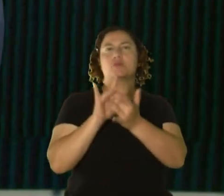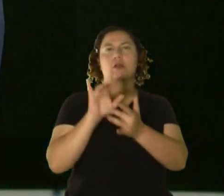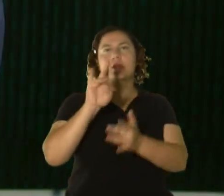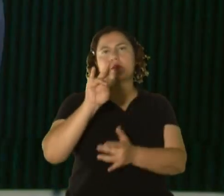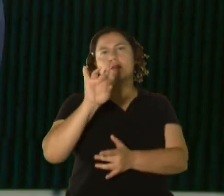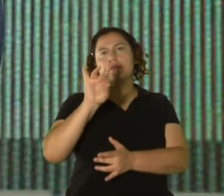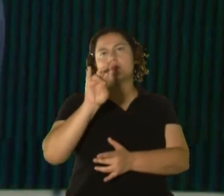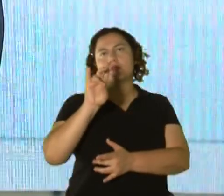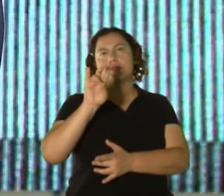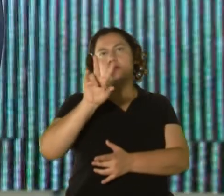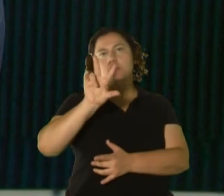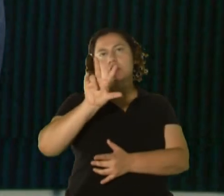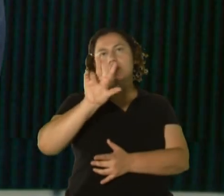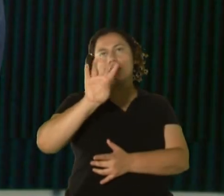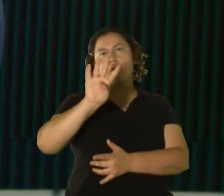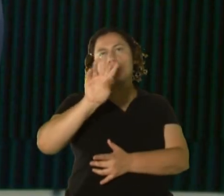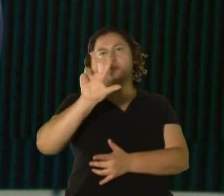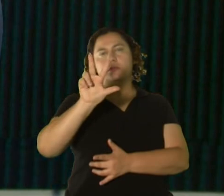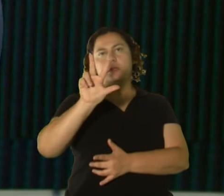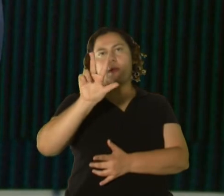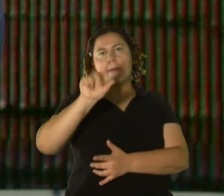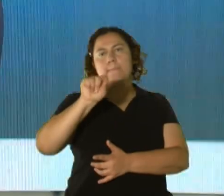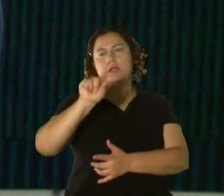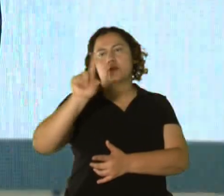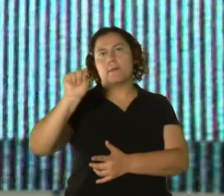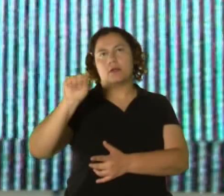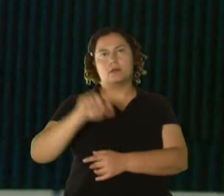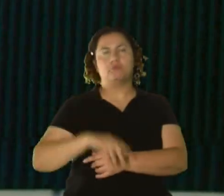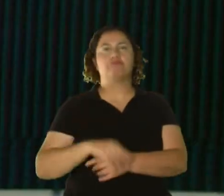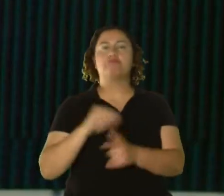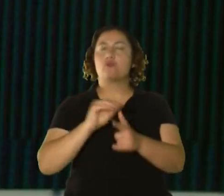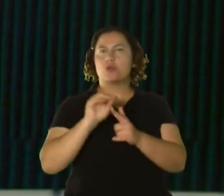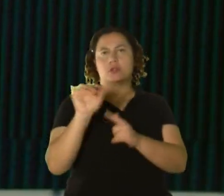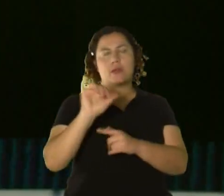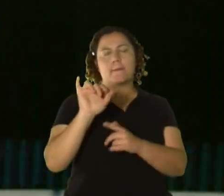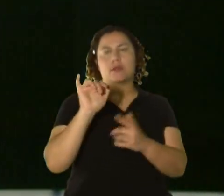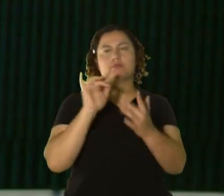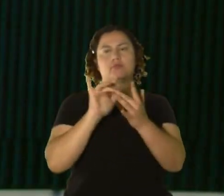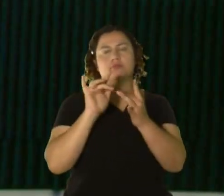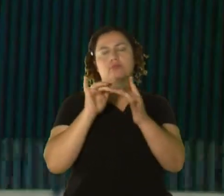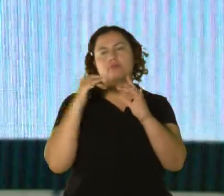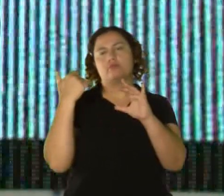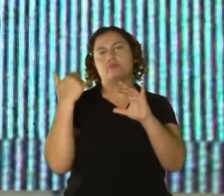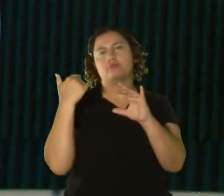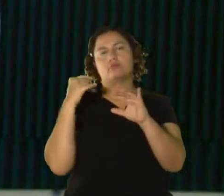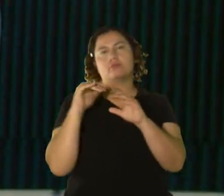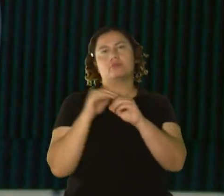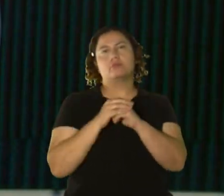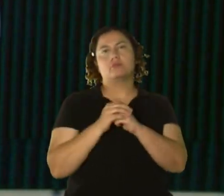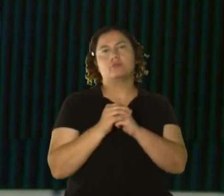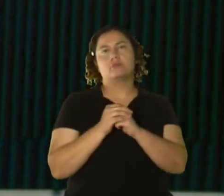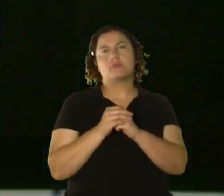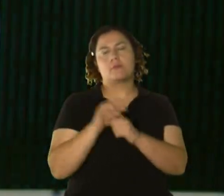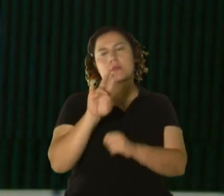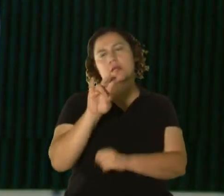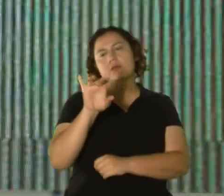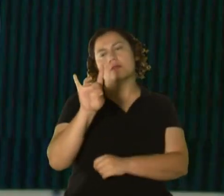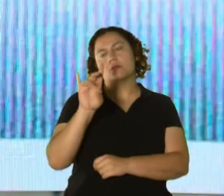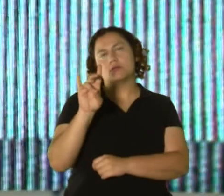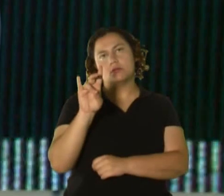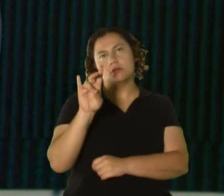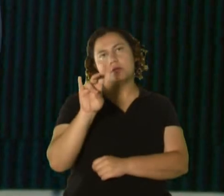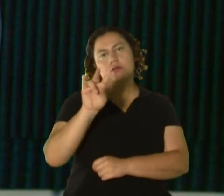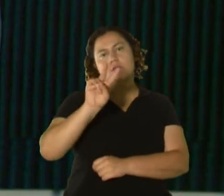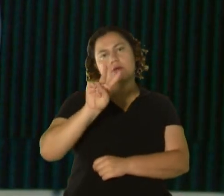-343-2020 o pueden comunicarse directamente a la comandancia de Bayamón al 787